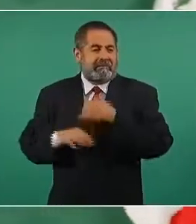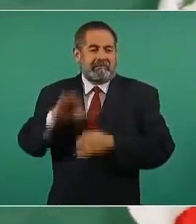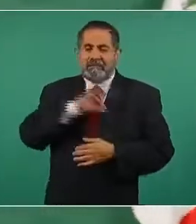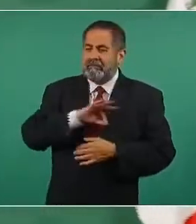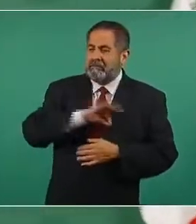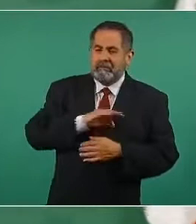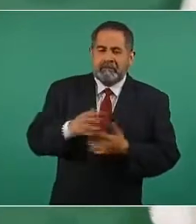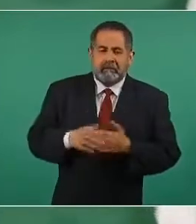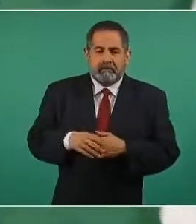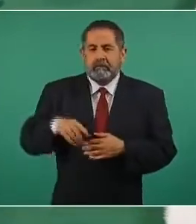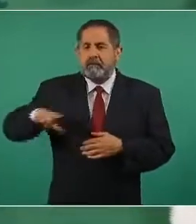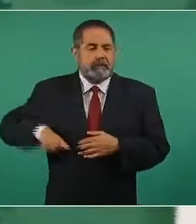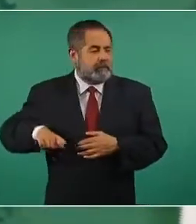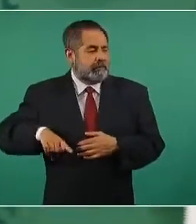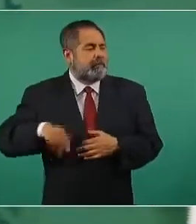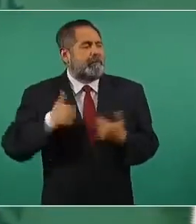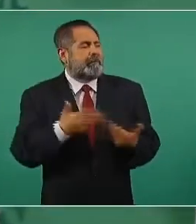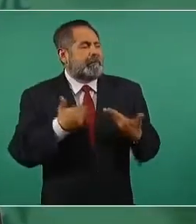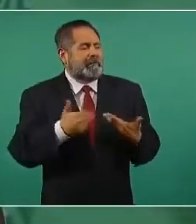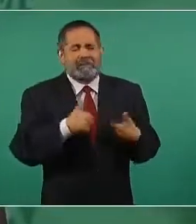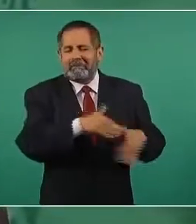porque también se los permitían